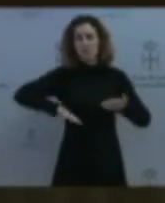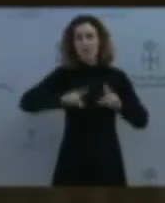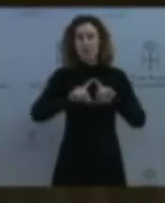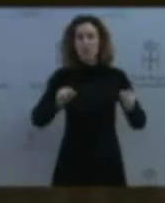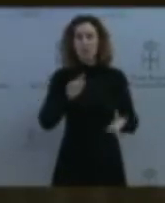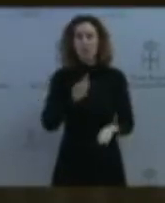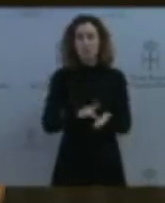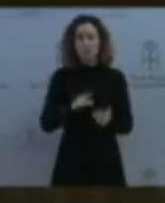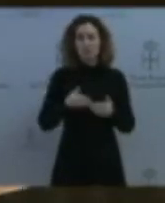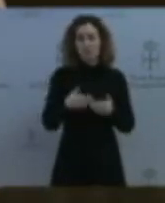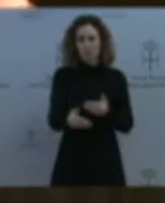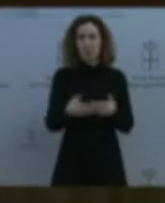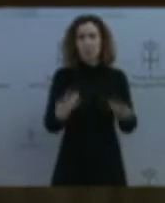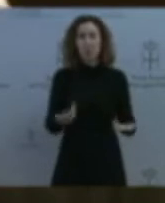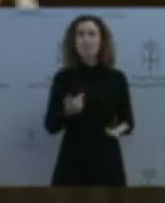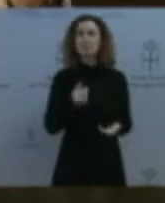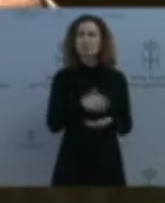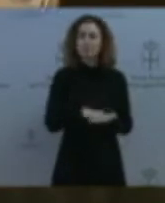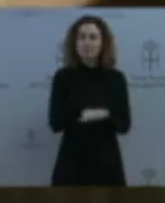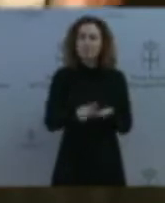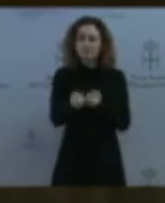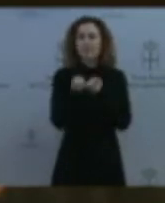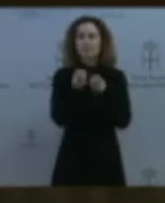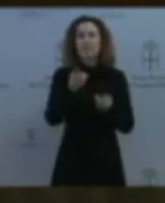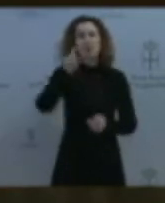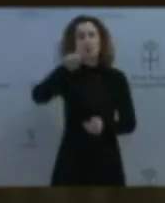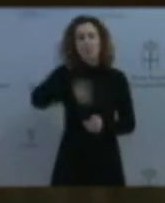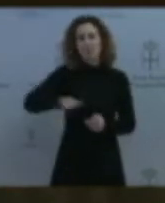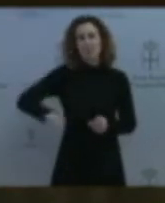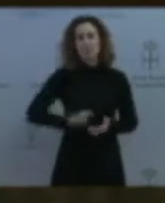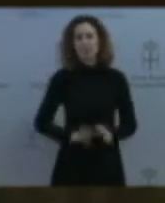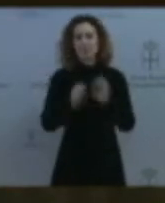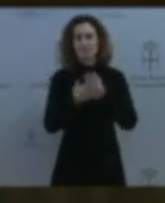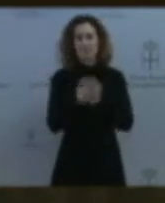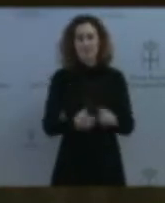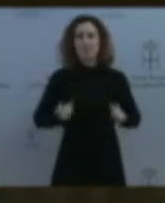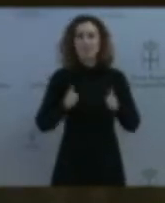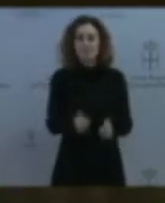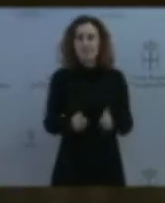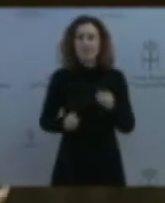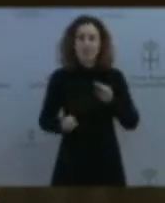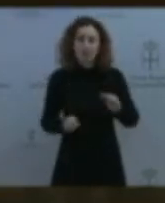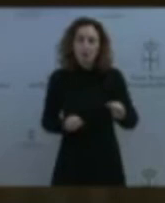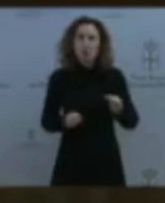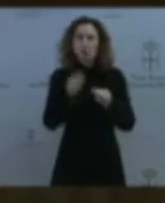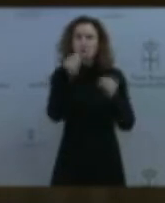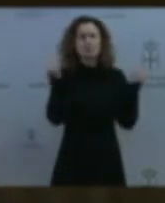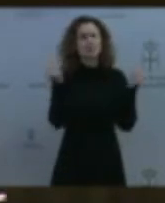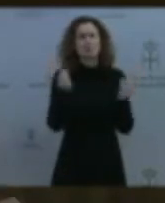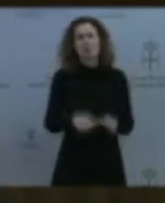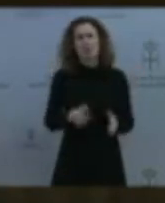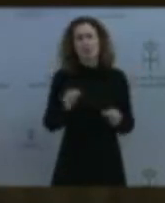comunicosa ese docente, en concreto del que partió toda la historia, que se deba corregir la situación y que en el futuro